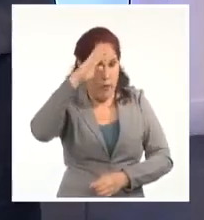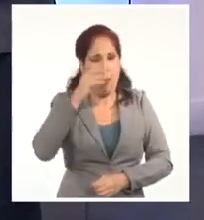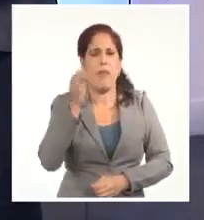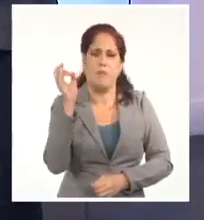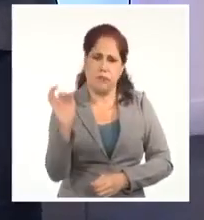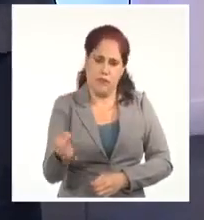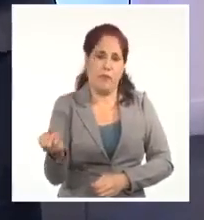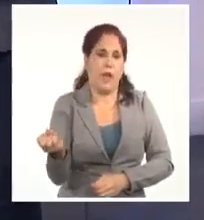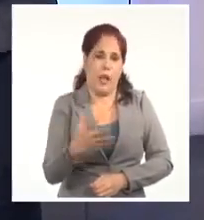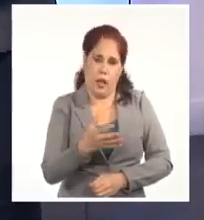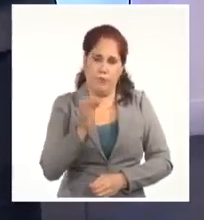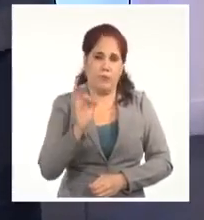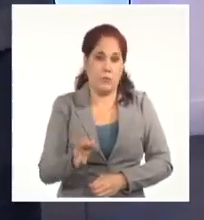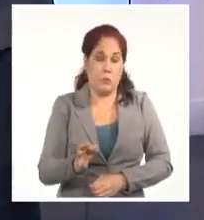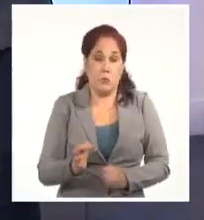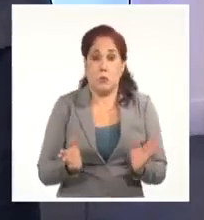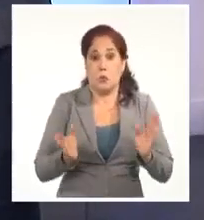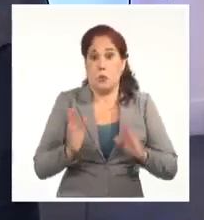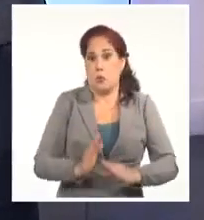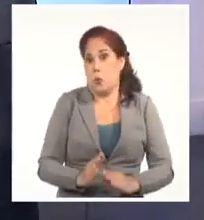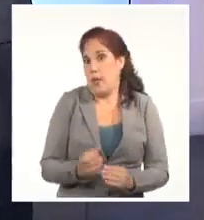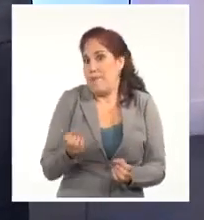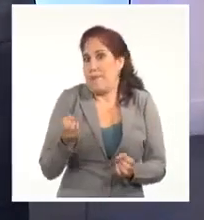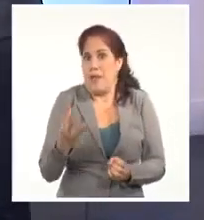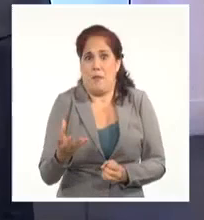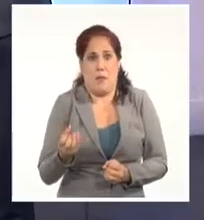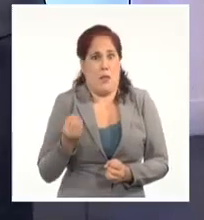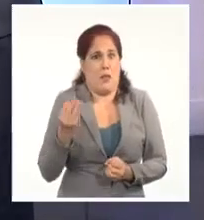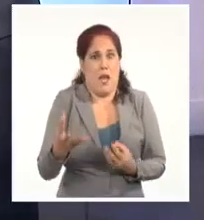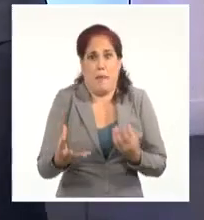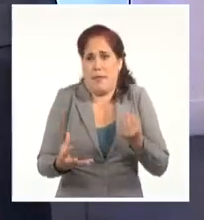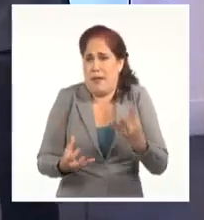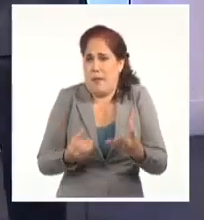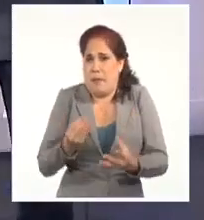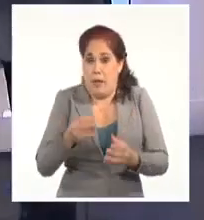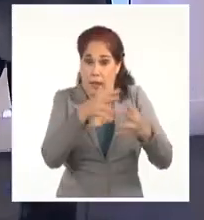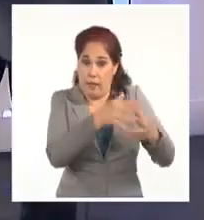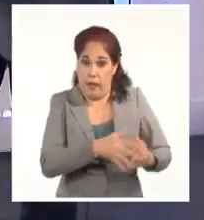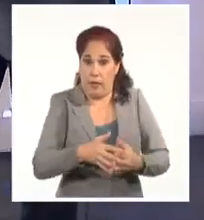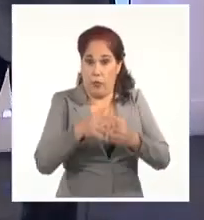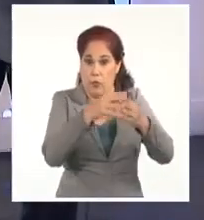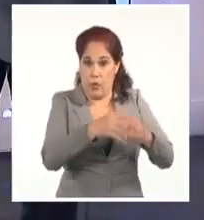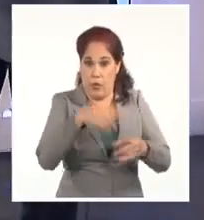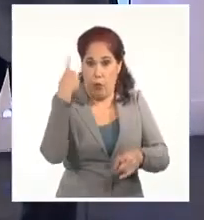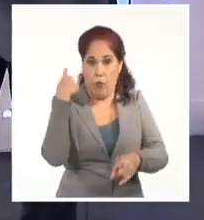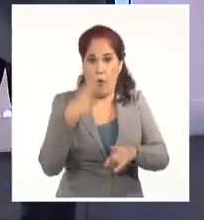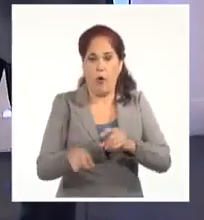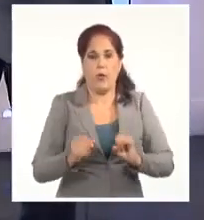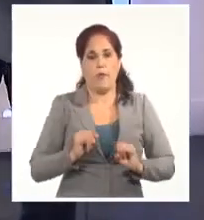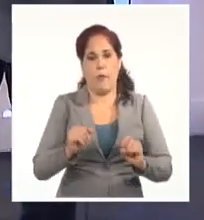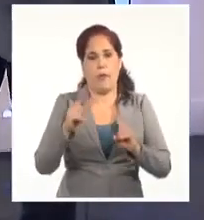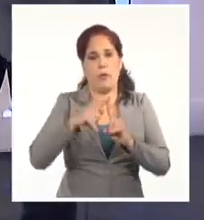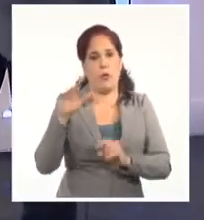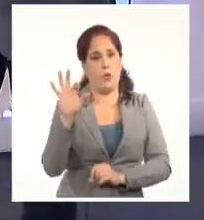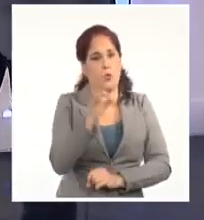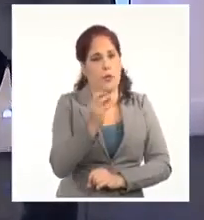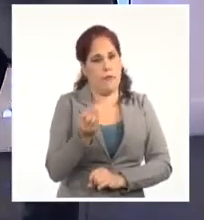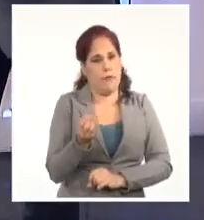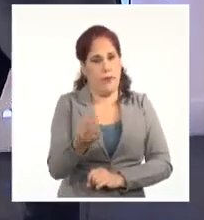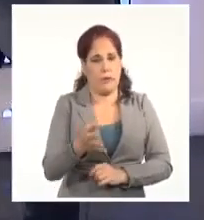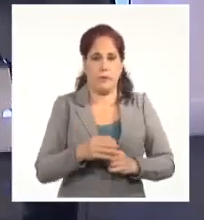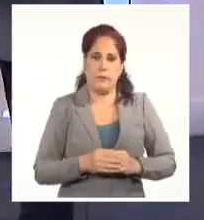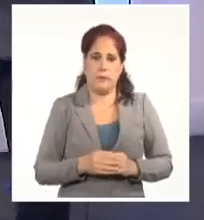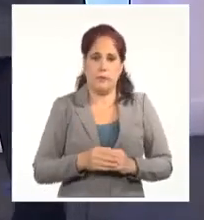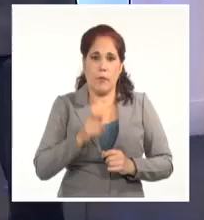parece que no hay pudor ni límites. Desde Estados Unidos, este otro tweet que tenemos aquí, este se trata de un